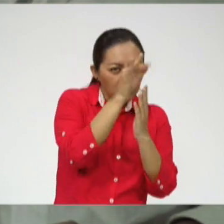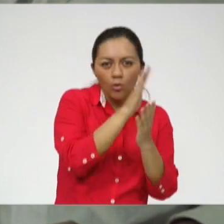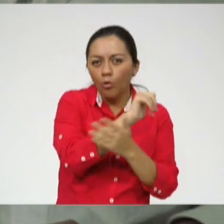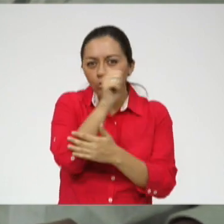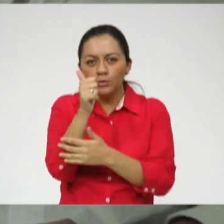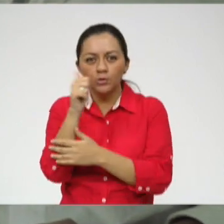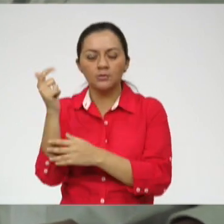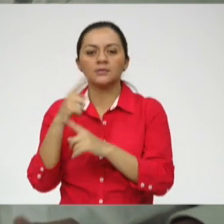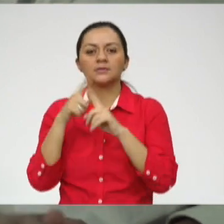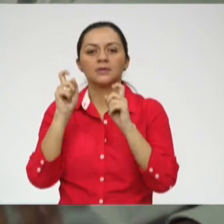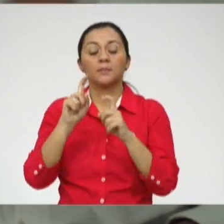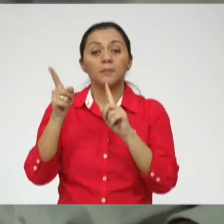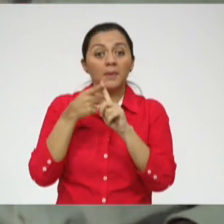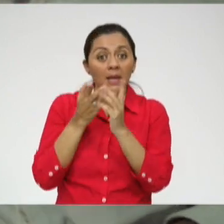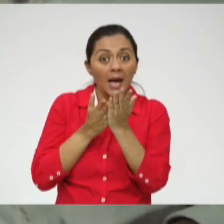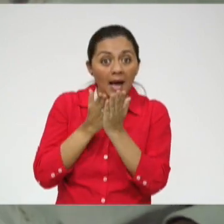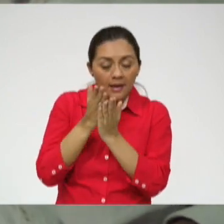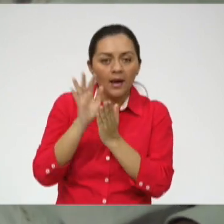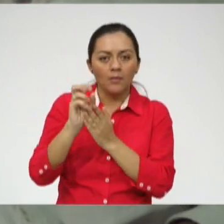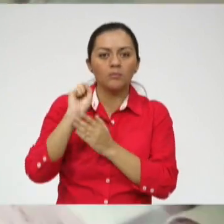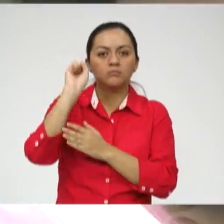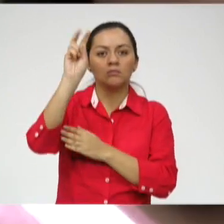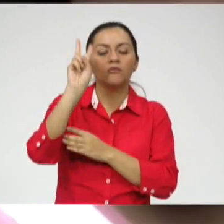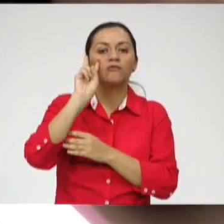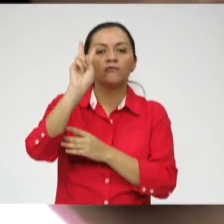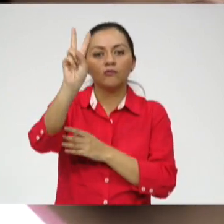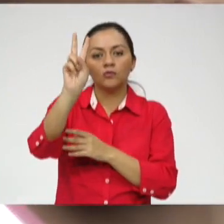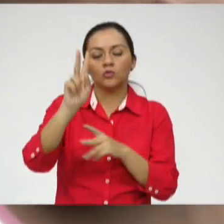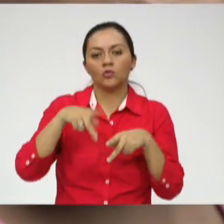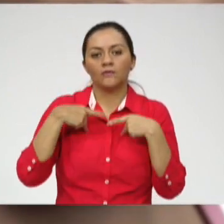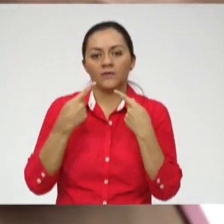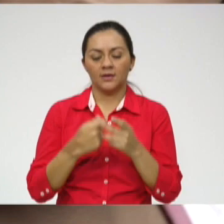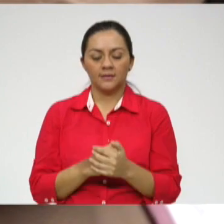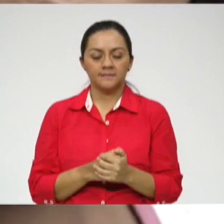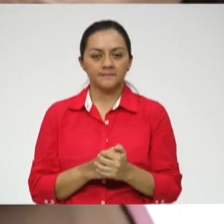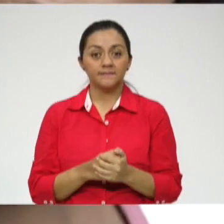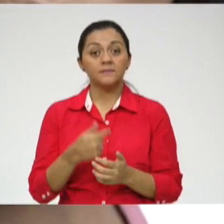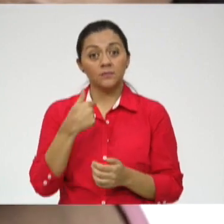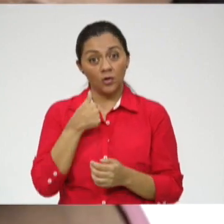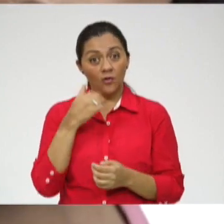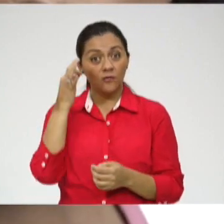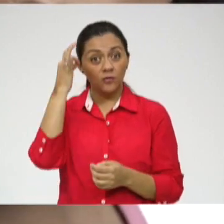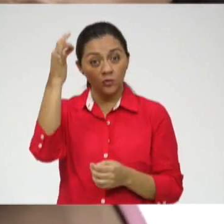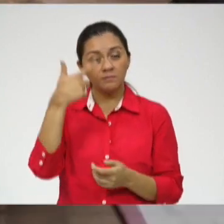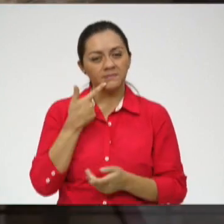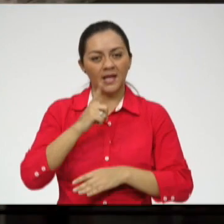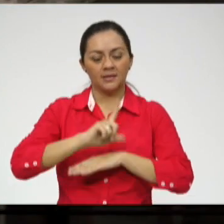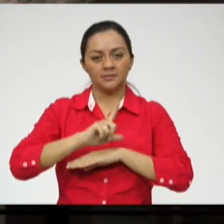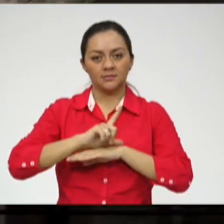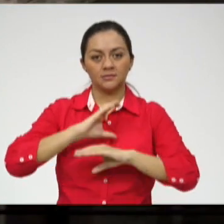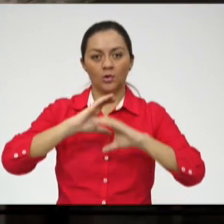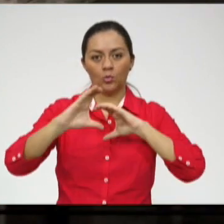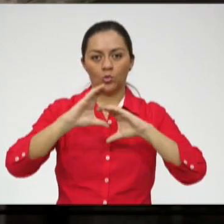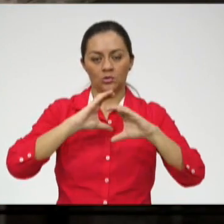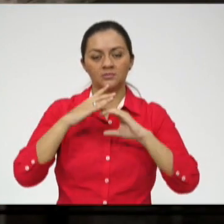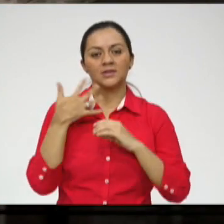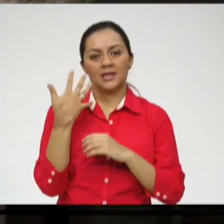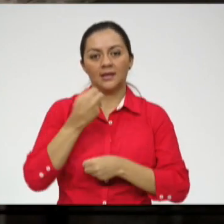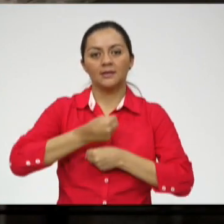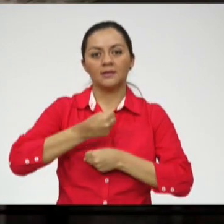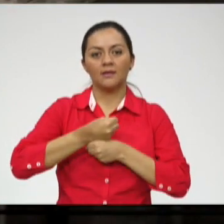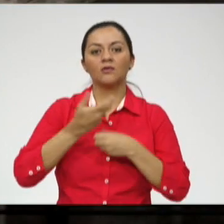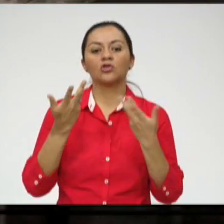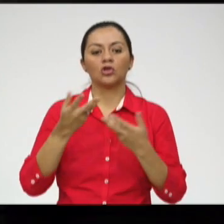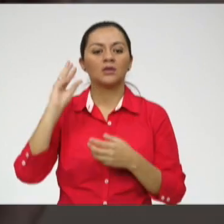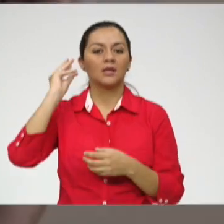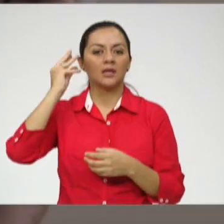carrera en sí es el primer paso para plantearse un proyecto de vida. En el futuro me veo como una comunicadora social que trabaja en la radio y en medios de